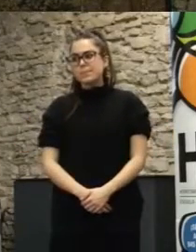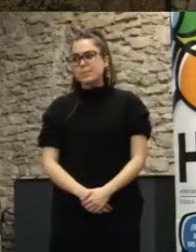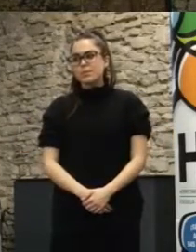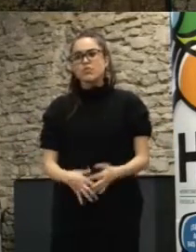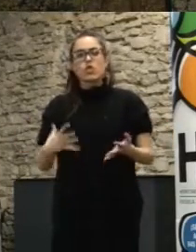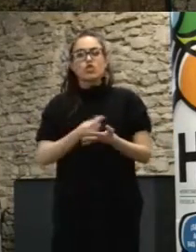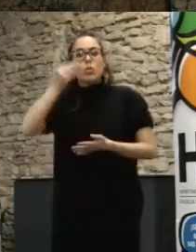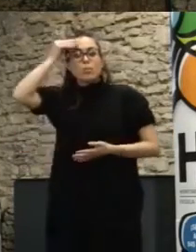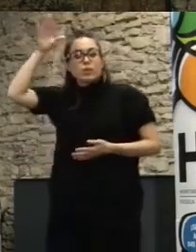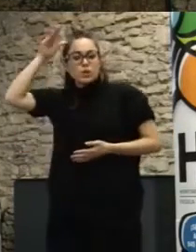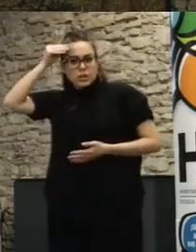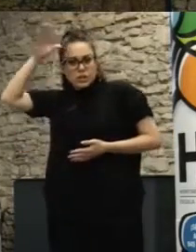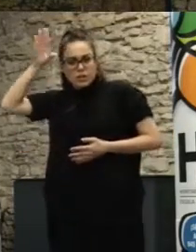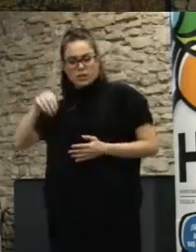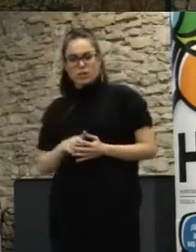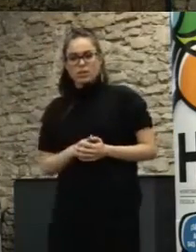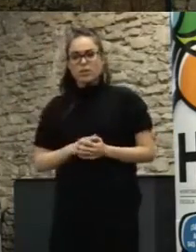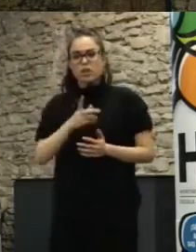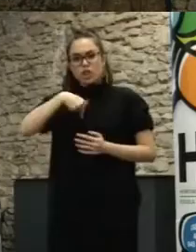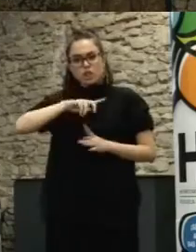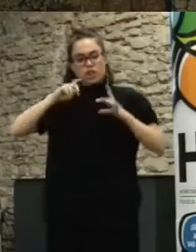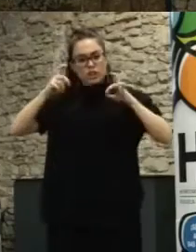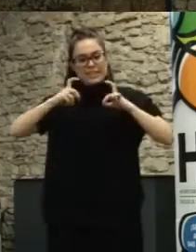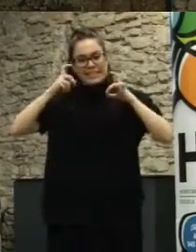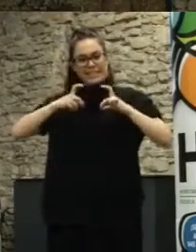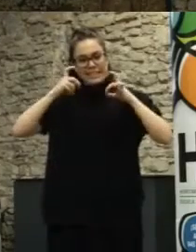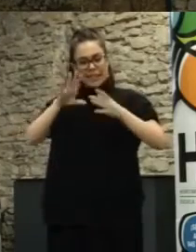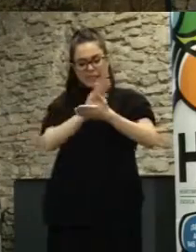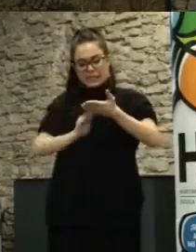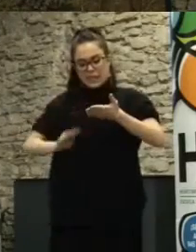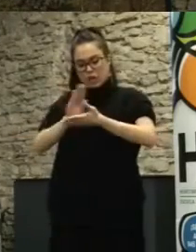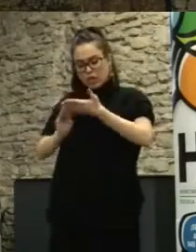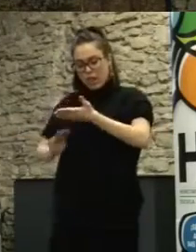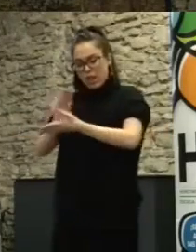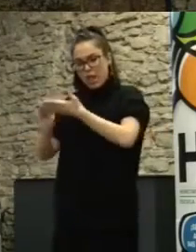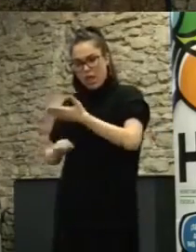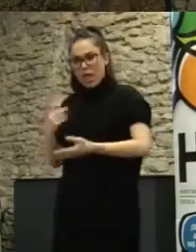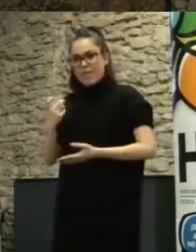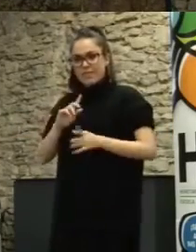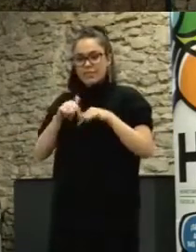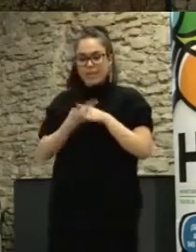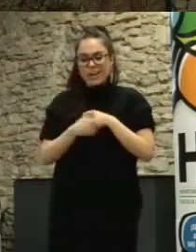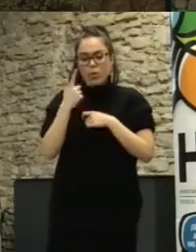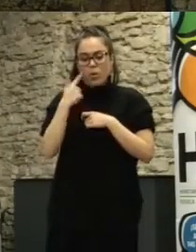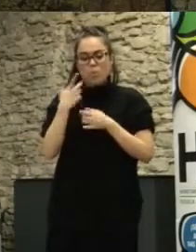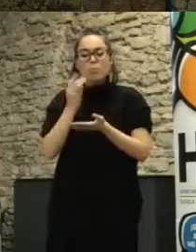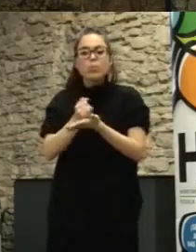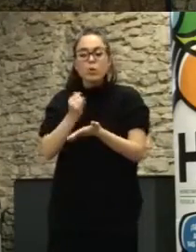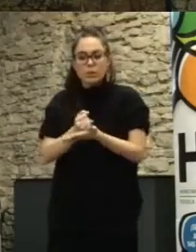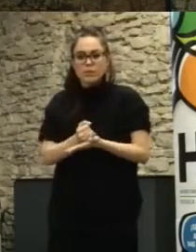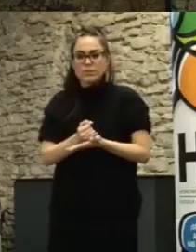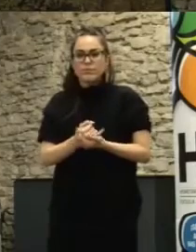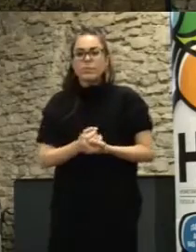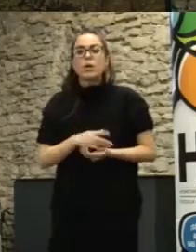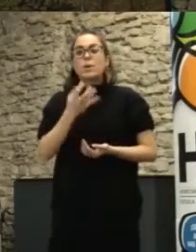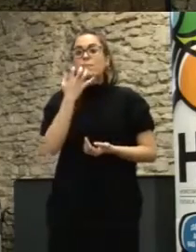sería una hipótesis lógicamente que vamos a tratar de desarrollar en prototipos para tratar luego de testarlos en el caso de las rentas más